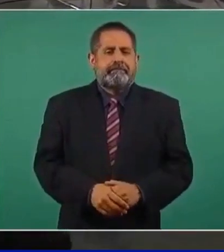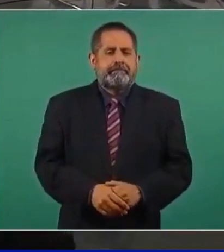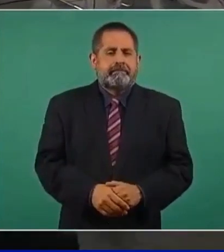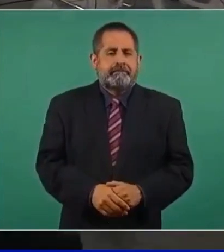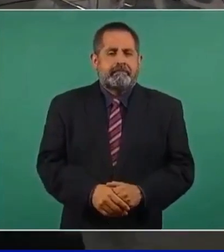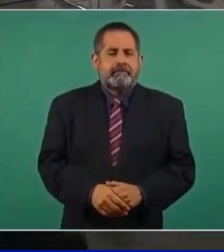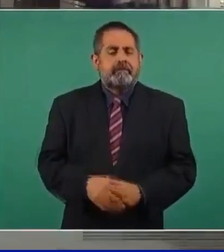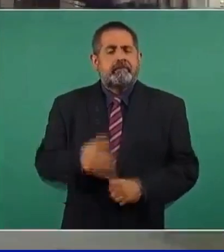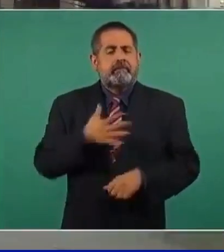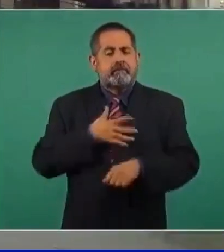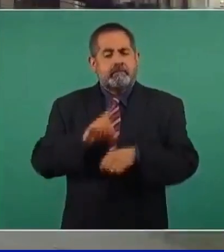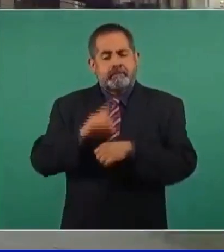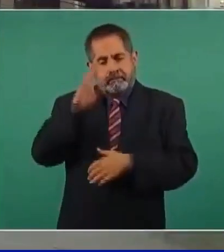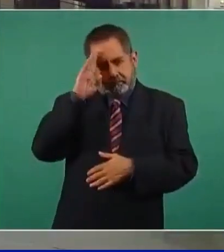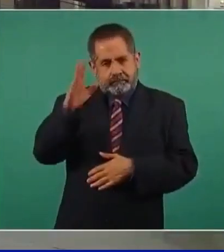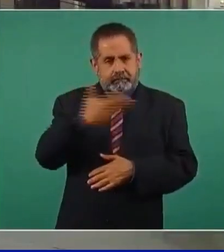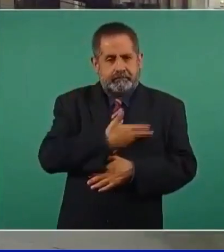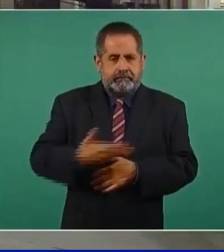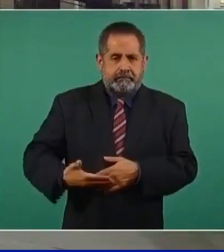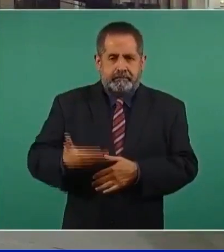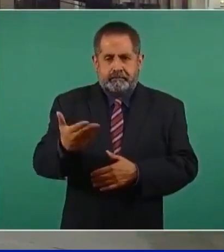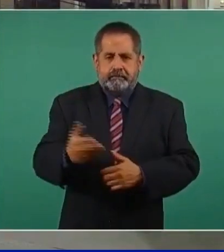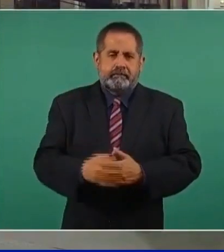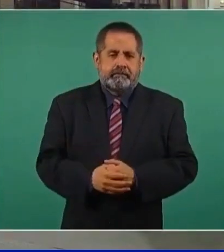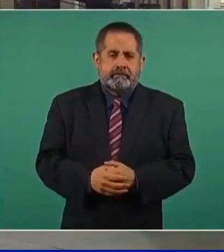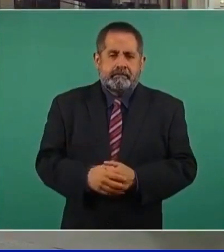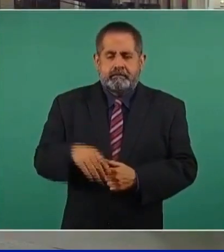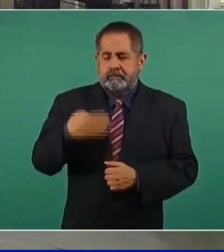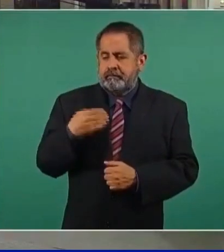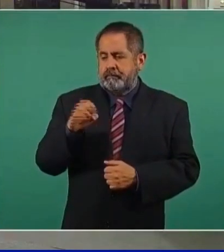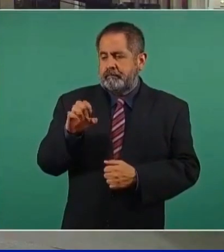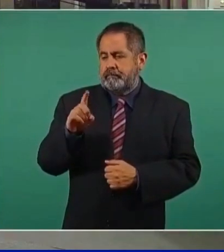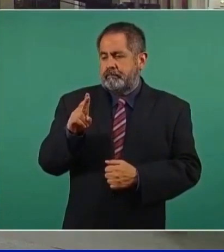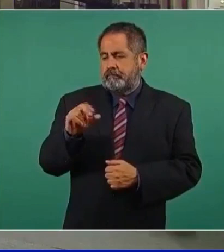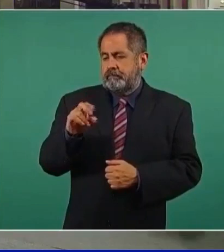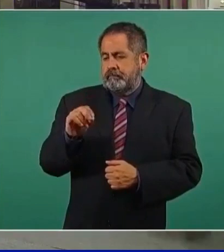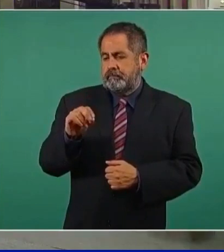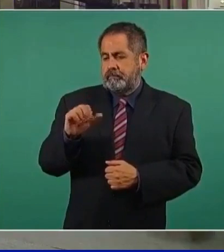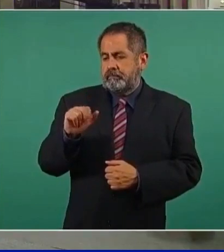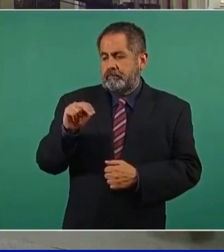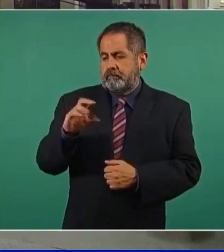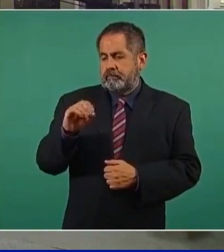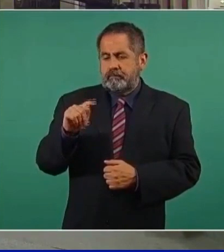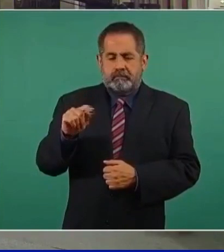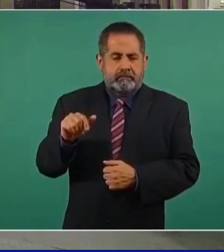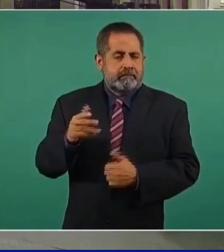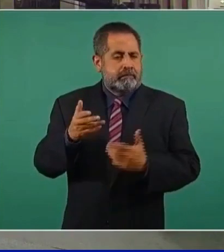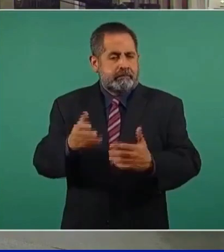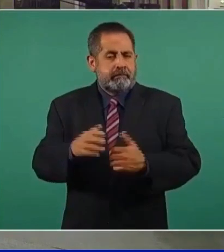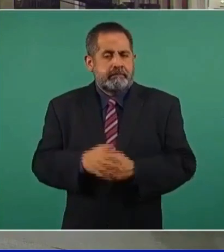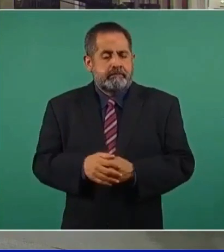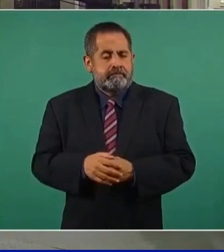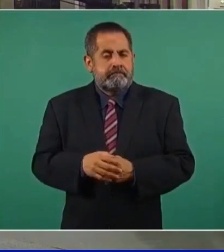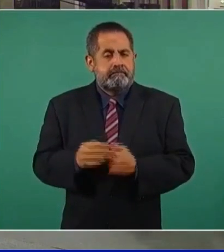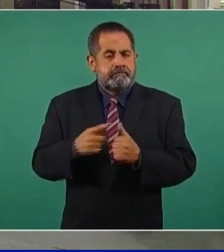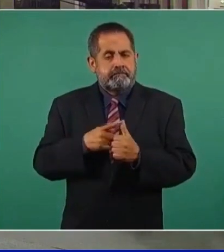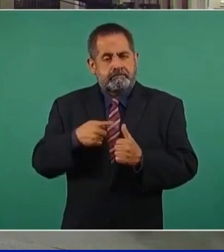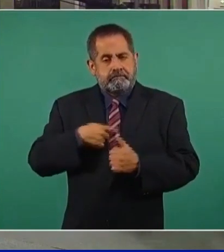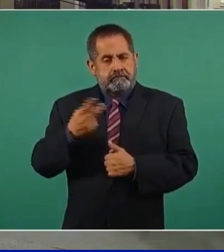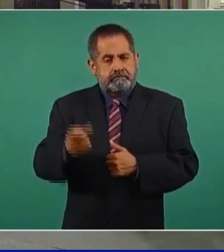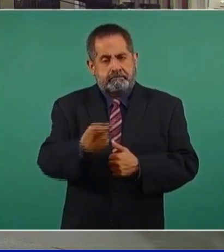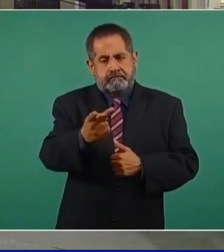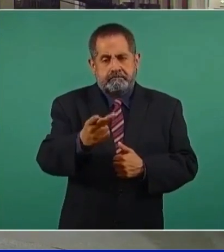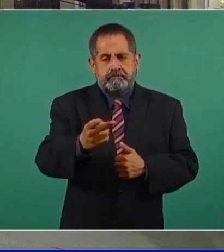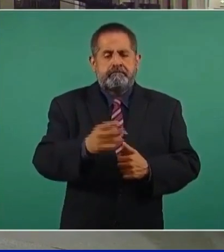Buenos días, señor presidente. Eduardo Esquivel Ancona, SDP Noticias. Mi primera pregunta sería,